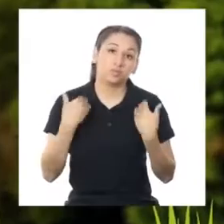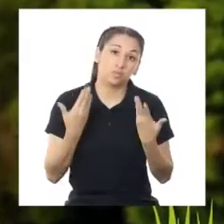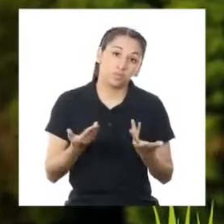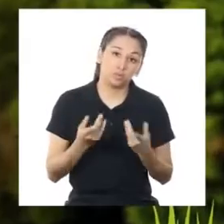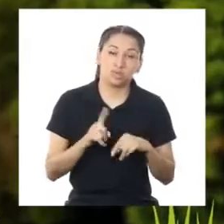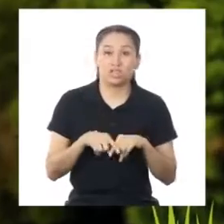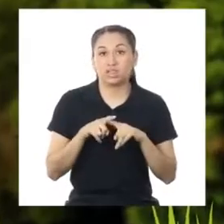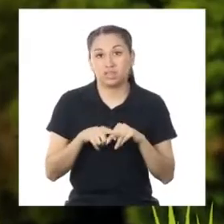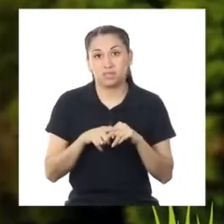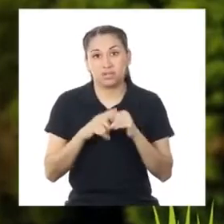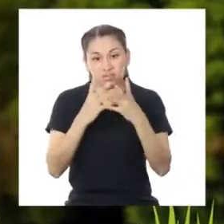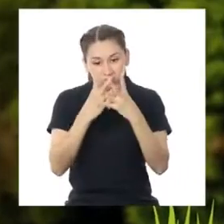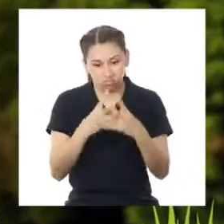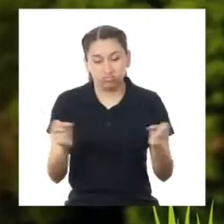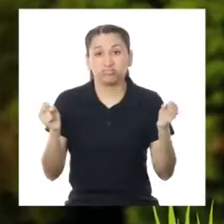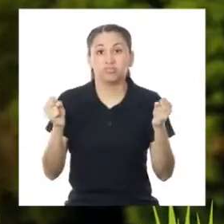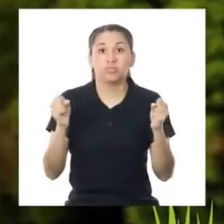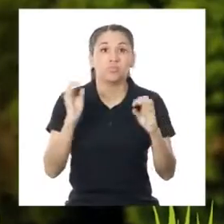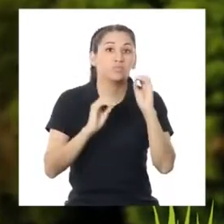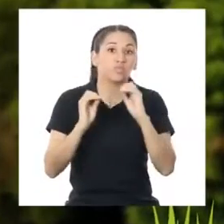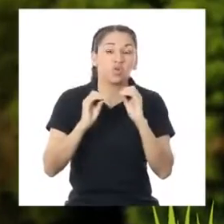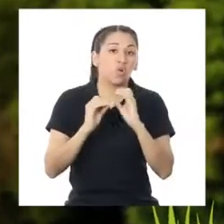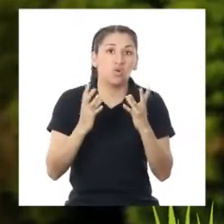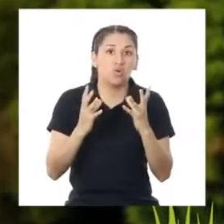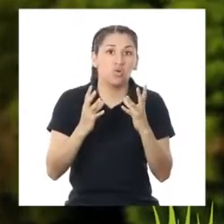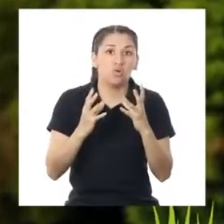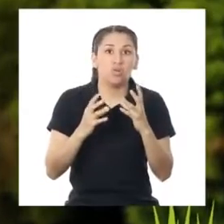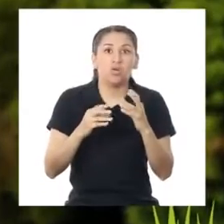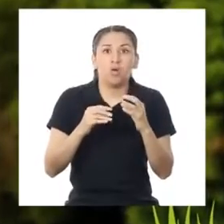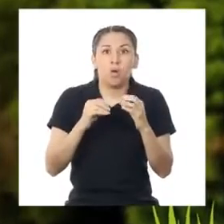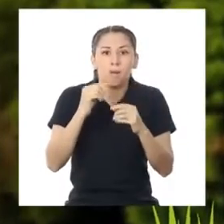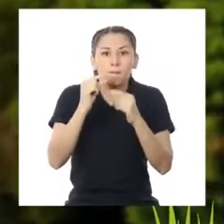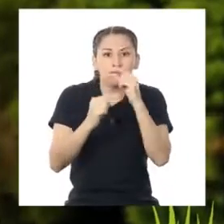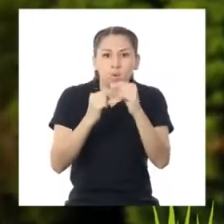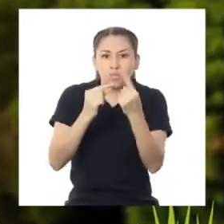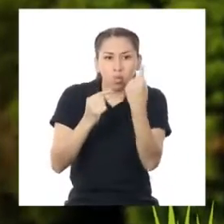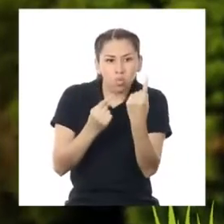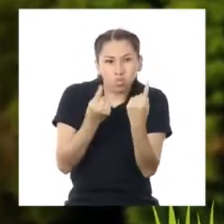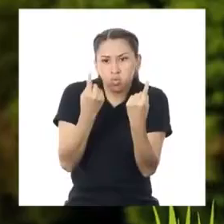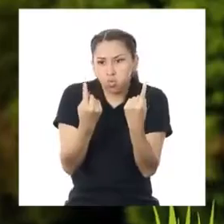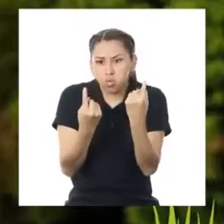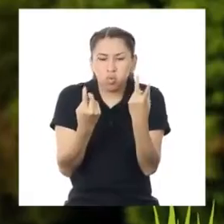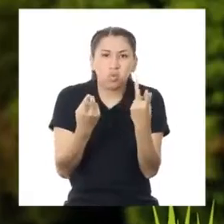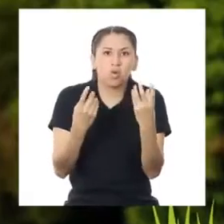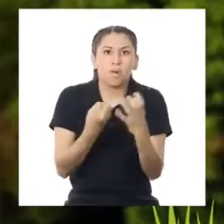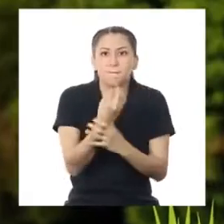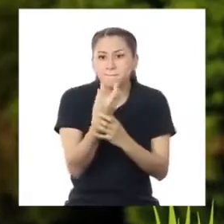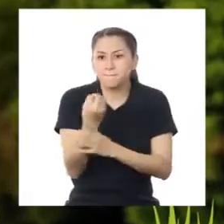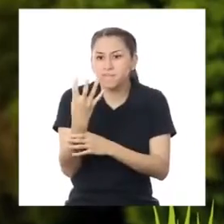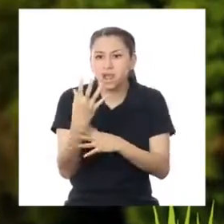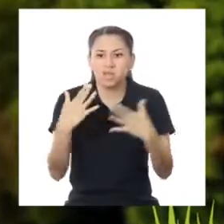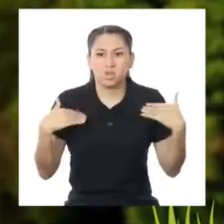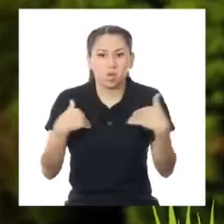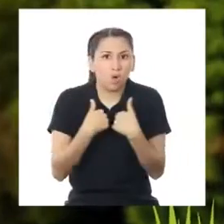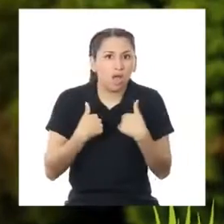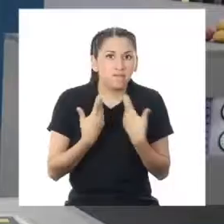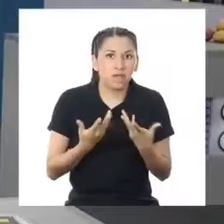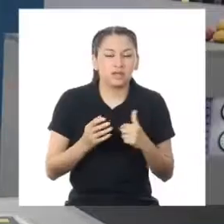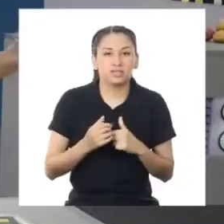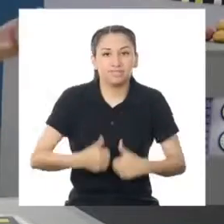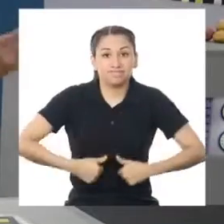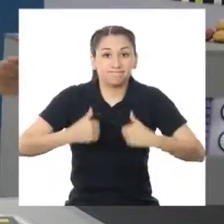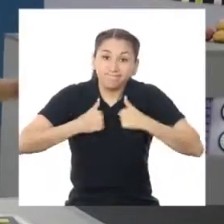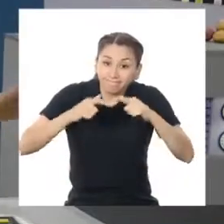Puede llegar a causar la extinción o desaparición de las especies de flora y fauna que viven ahí.